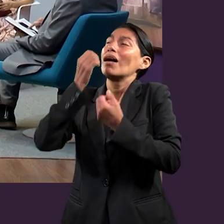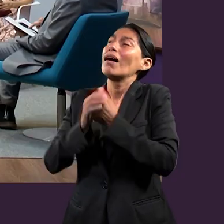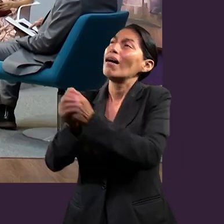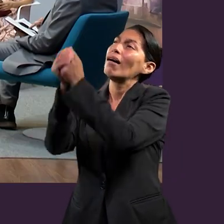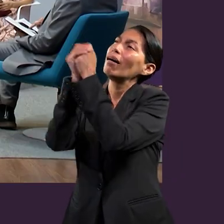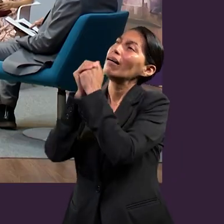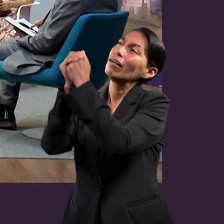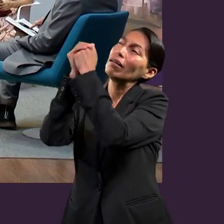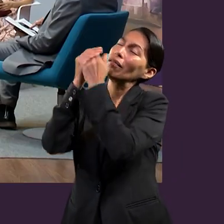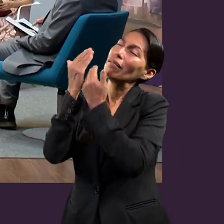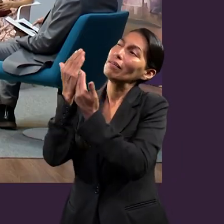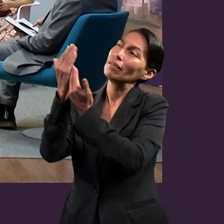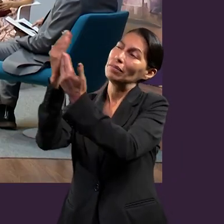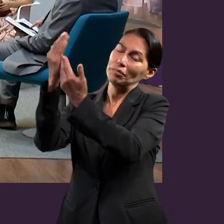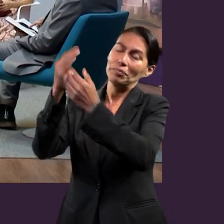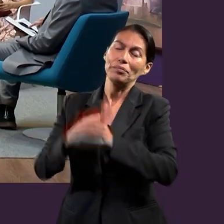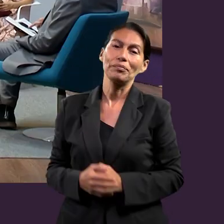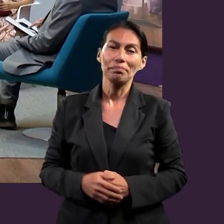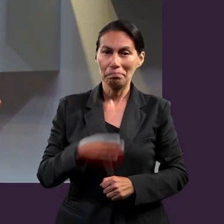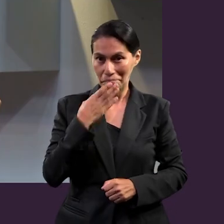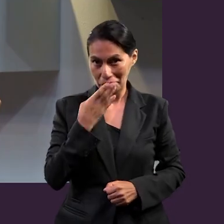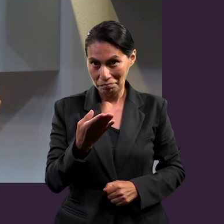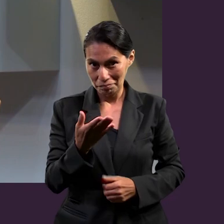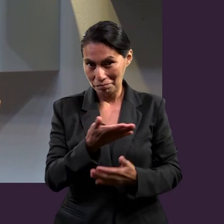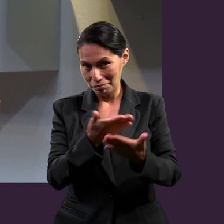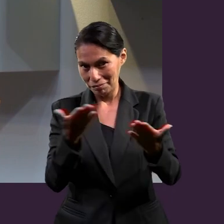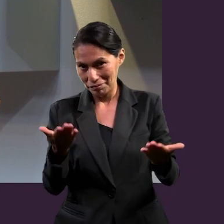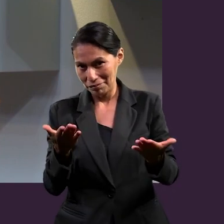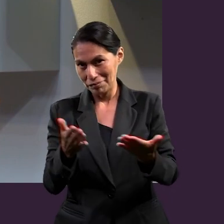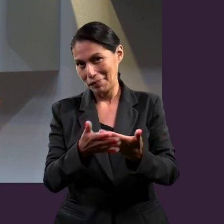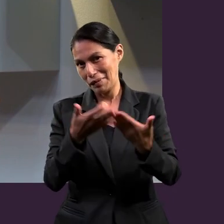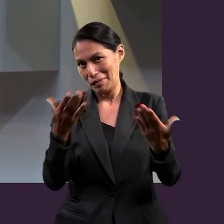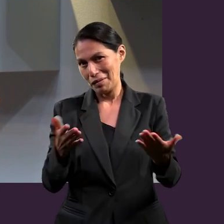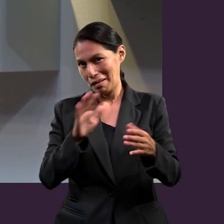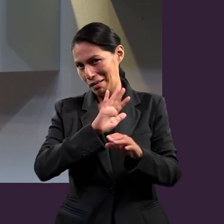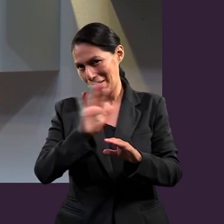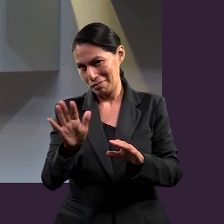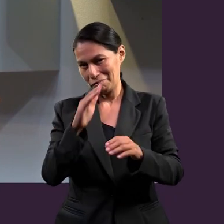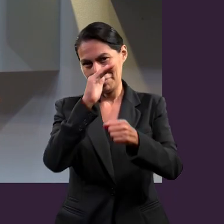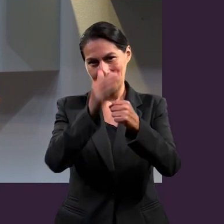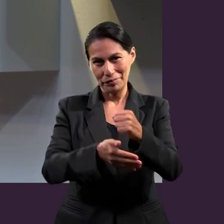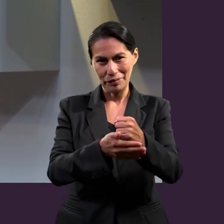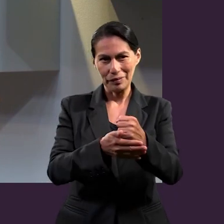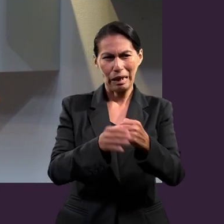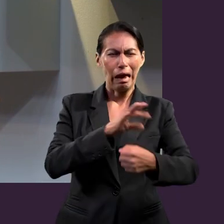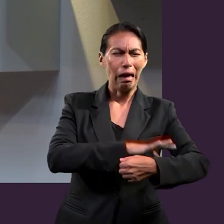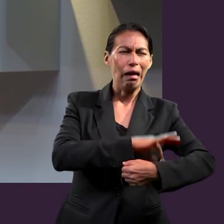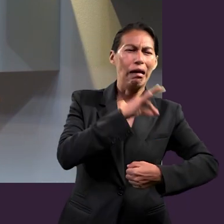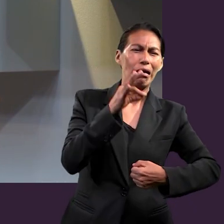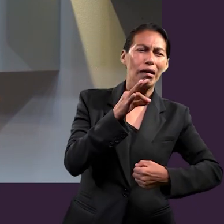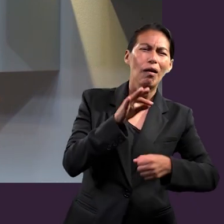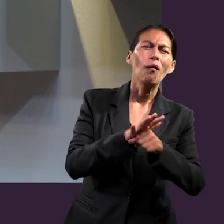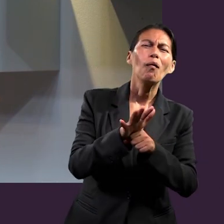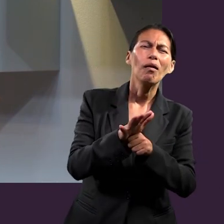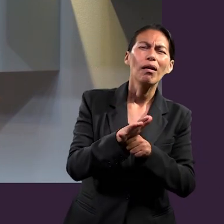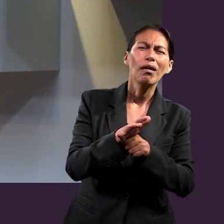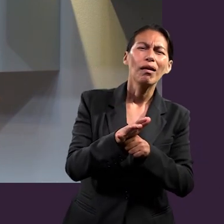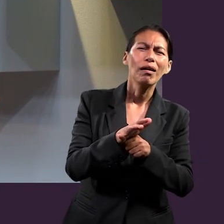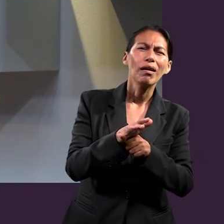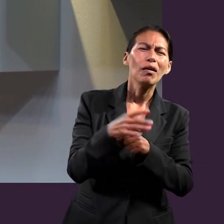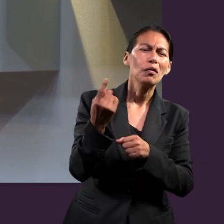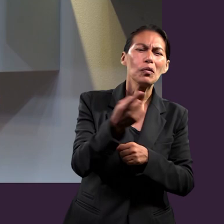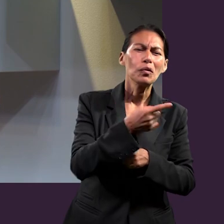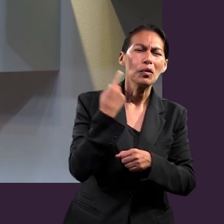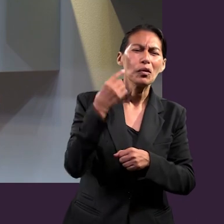había mencionado ahorita. Muy bien, muchachos. pues ahora, concluyendo, ¿con qué se quedan ustedes de la elección